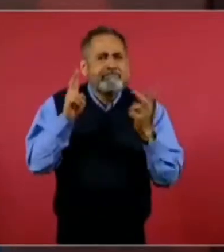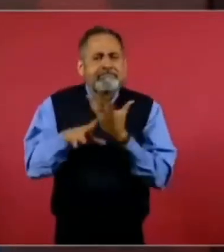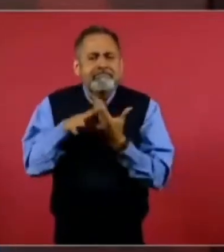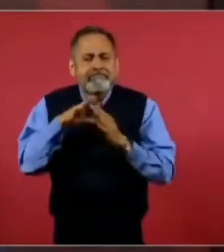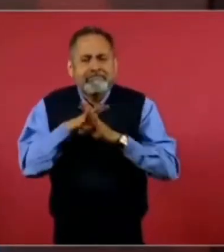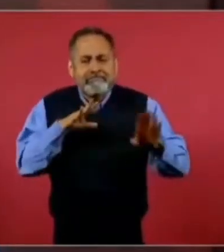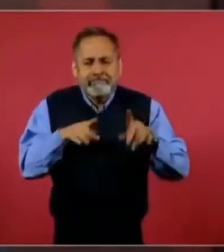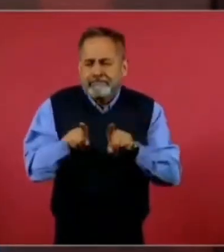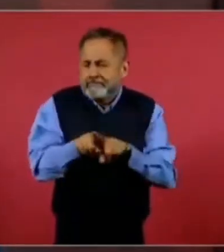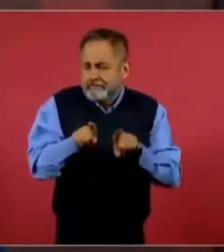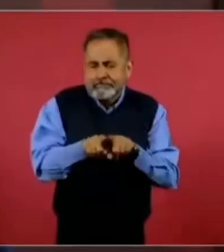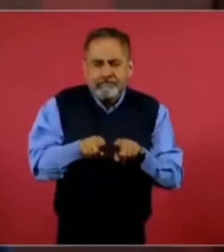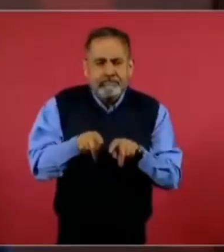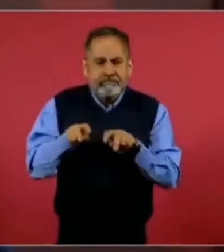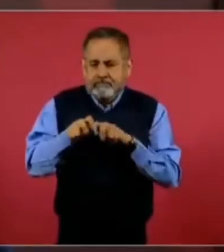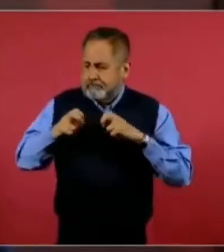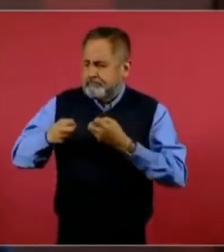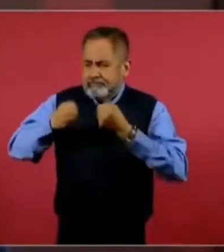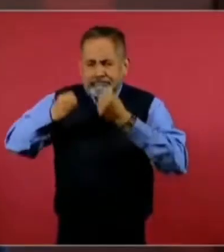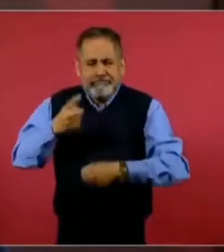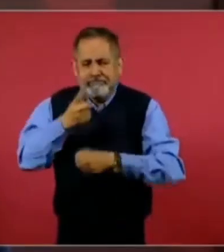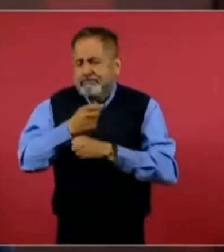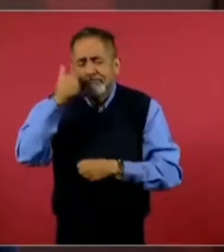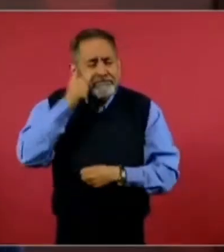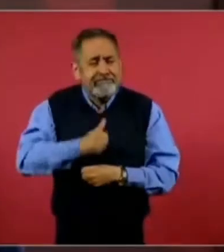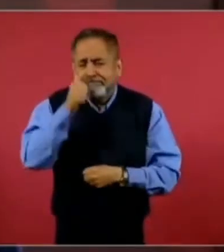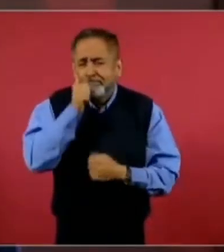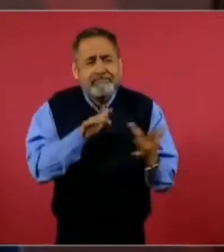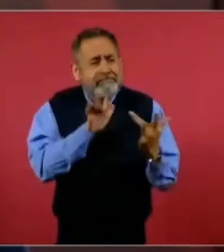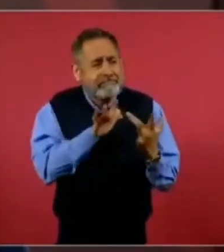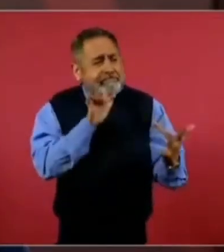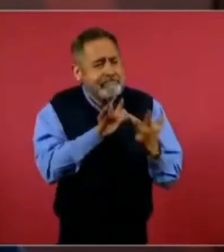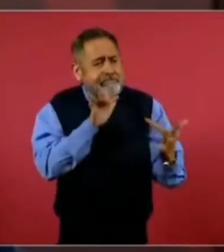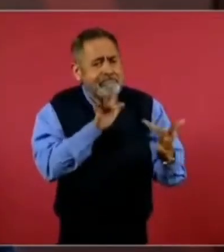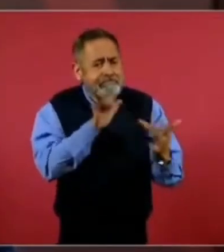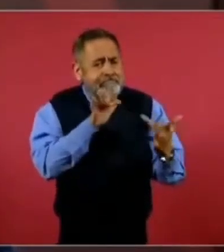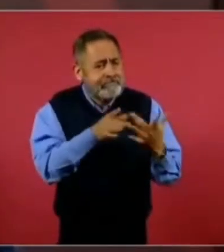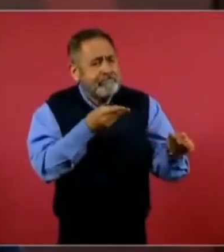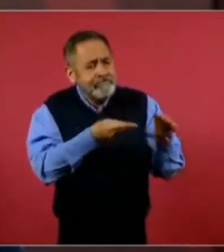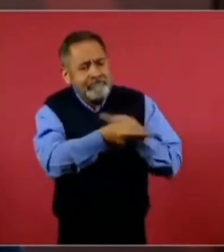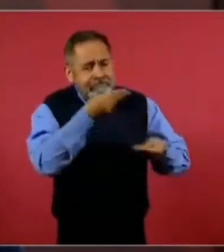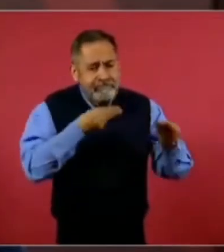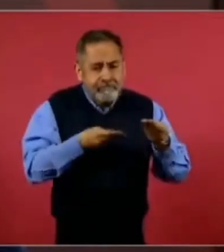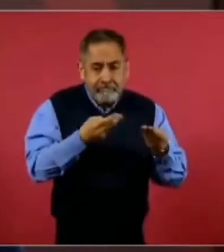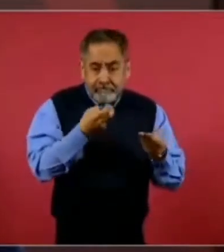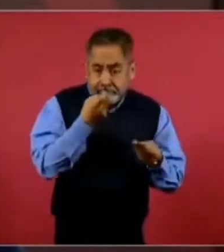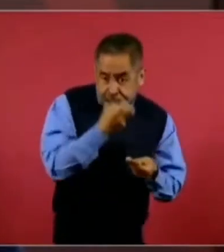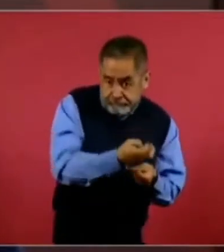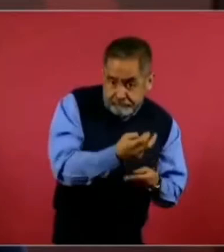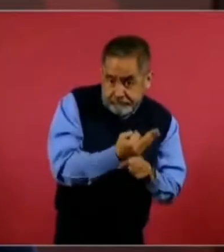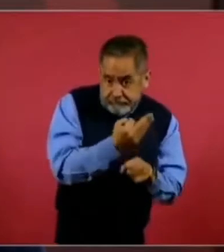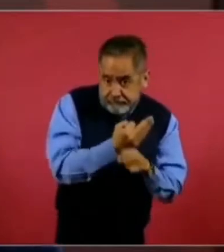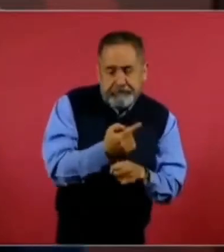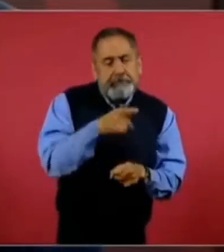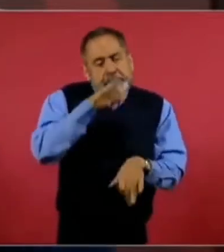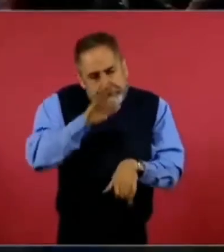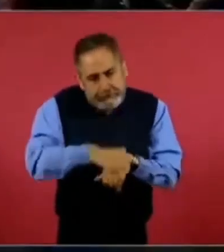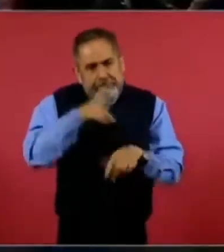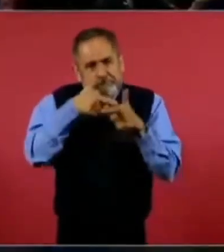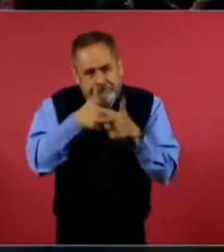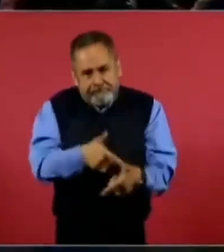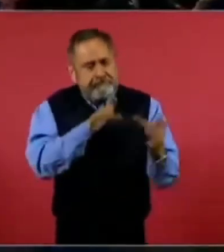el Gabinete de Seguridad. Pero estamos constantemente y por este caso lo vamos a seguir estando.